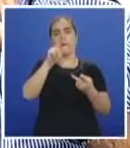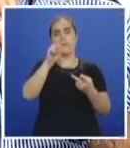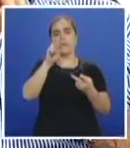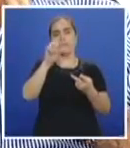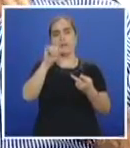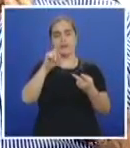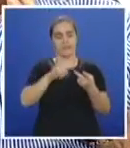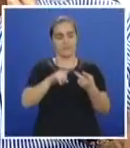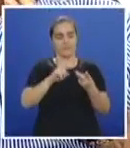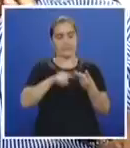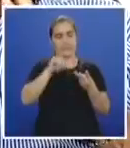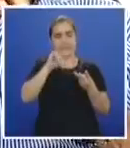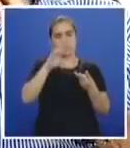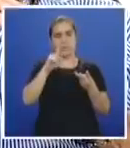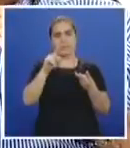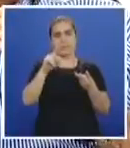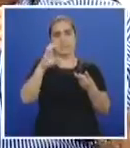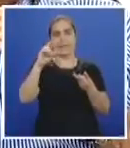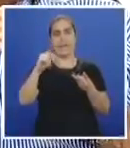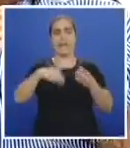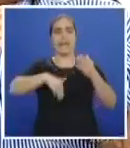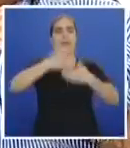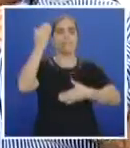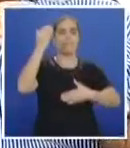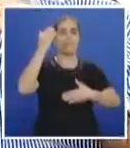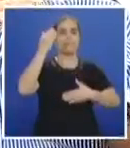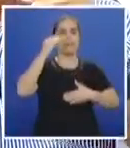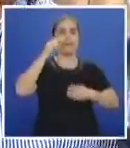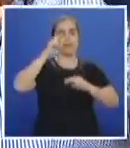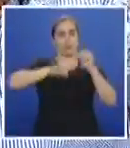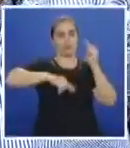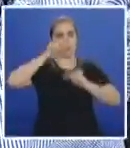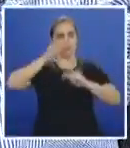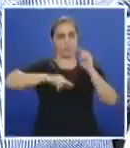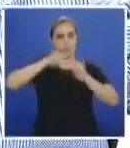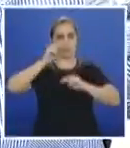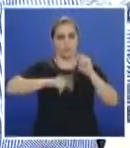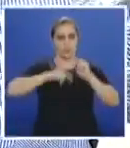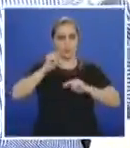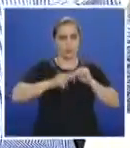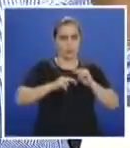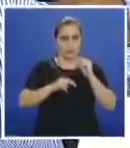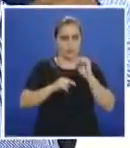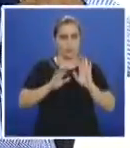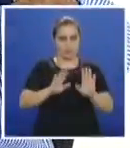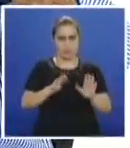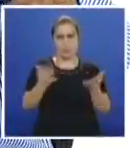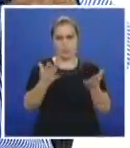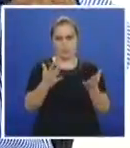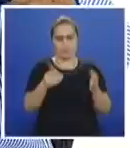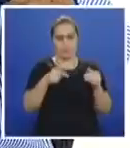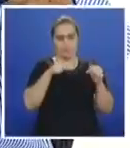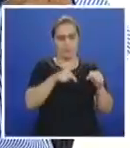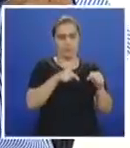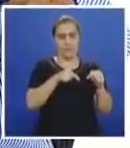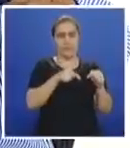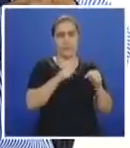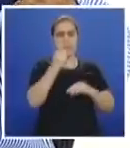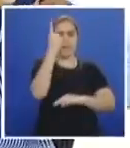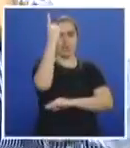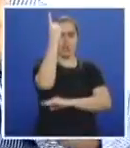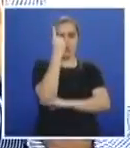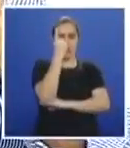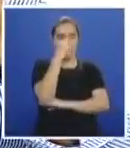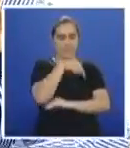Vamos a continuar, vamos a iniciar la bicirruta del puente diagonal a la Torre de